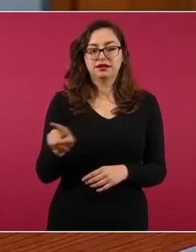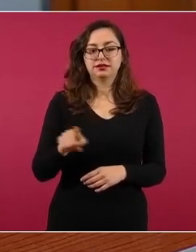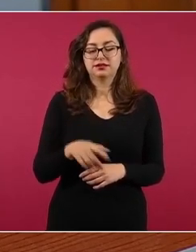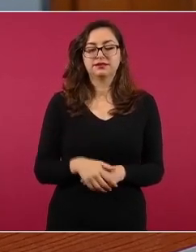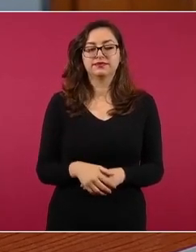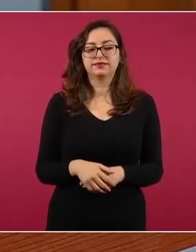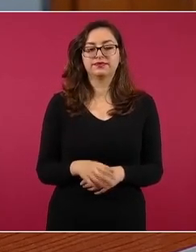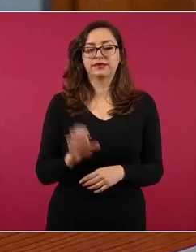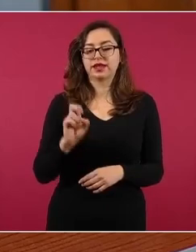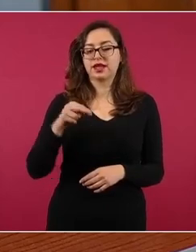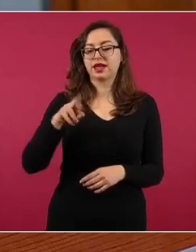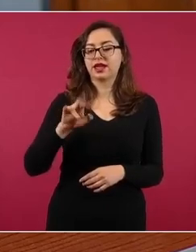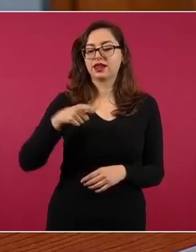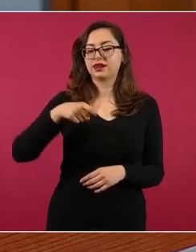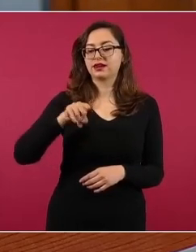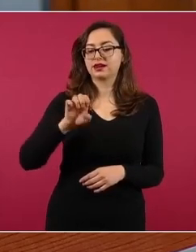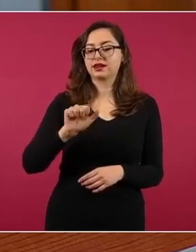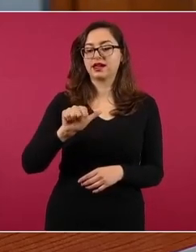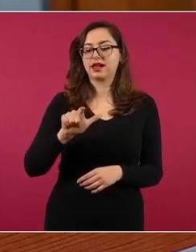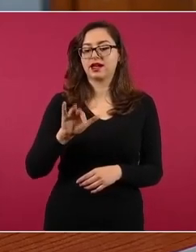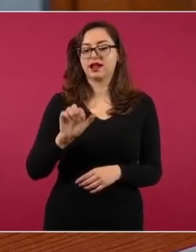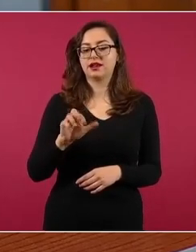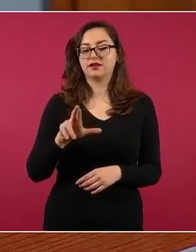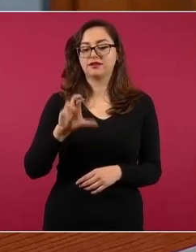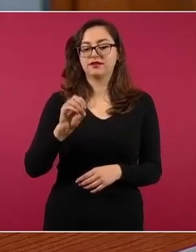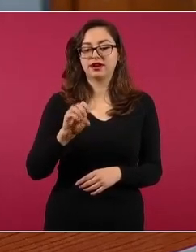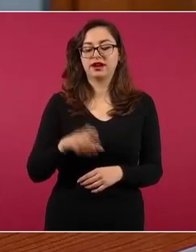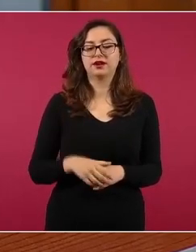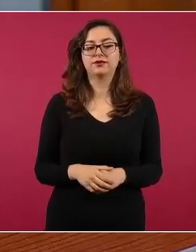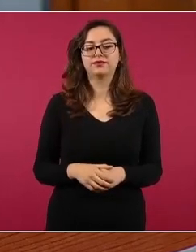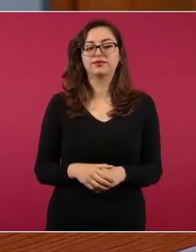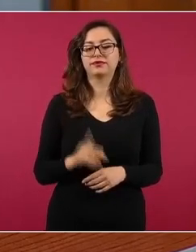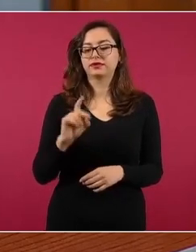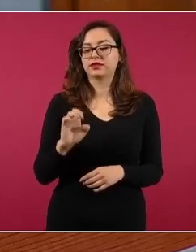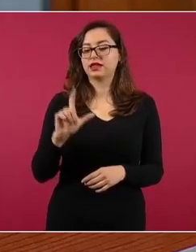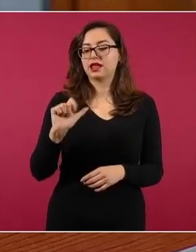Enrique Alfaro, Enrique de la Madrid,